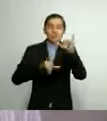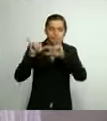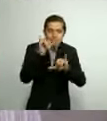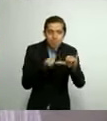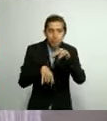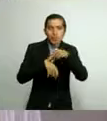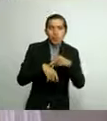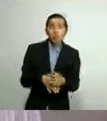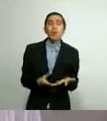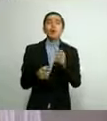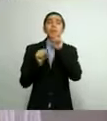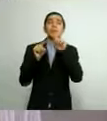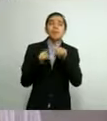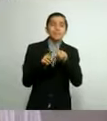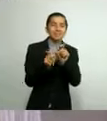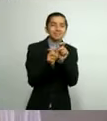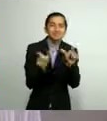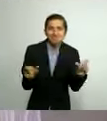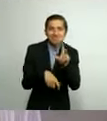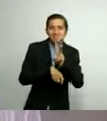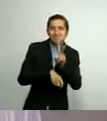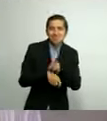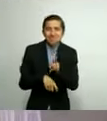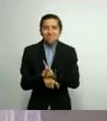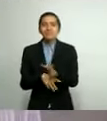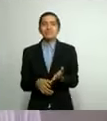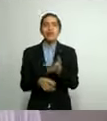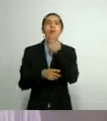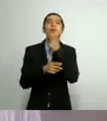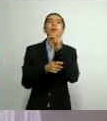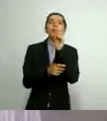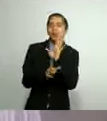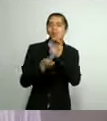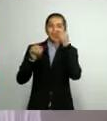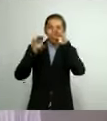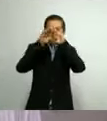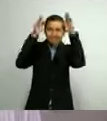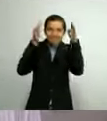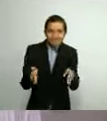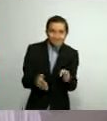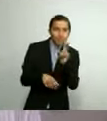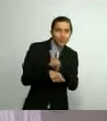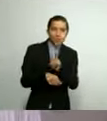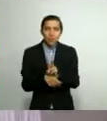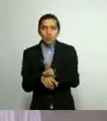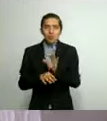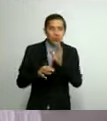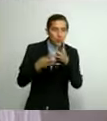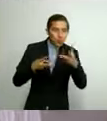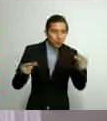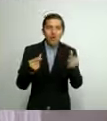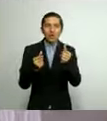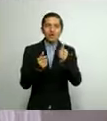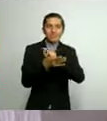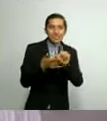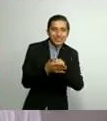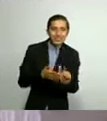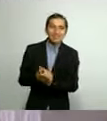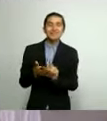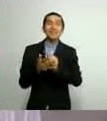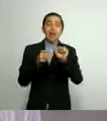personal de mantenimiento, de vigilancia, verificadores sanitarios, brigadistas y el personal